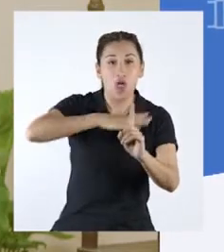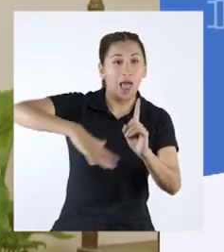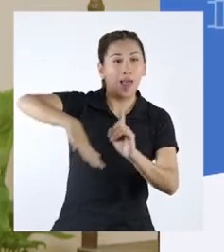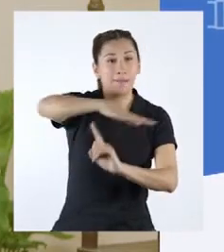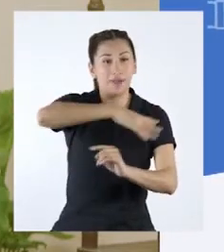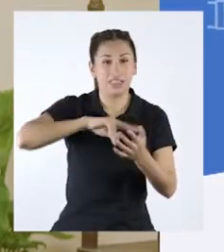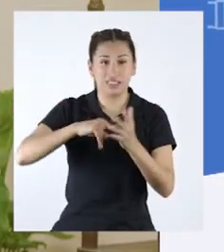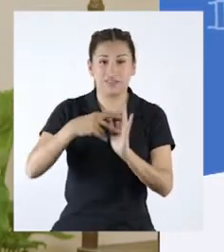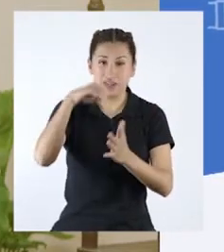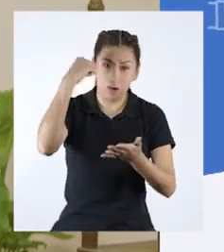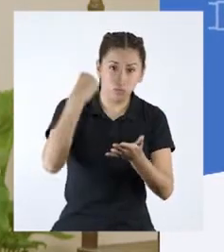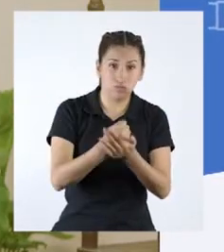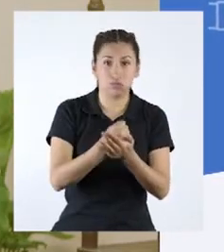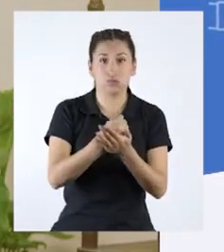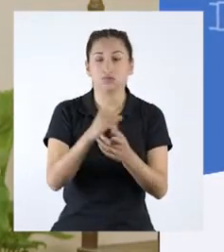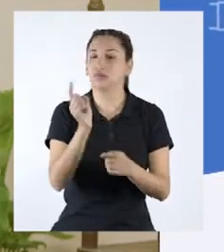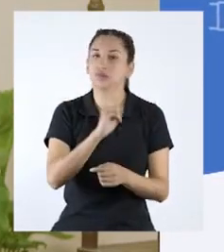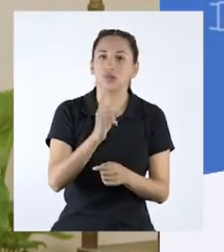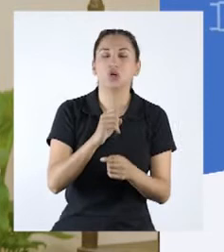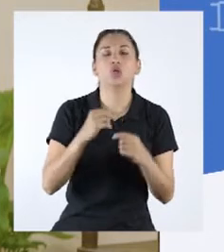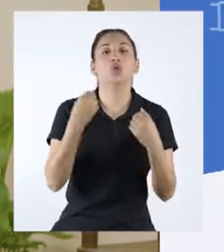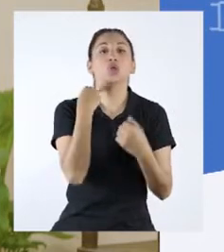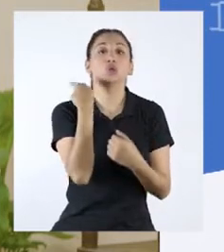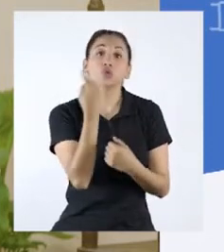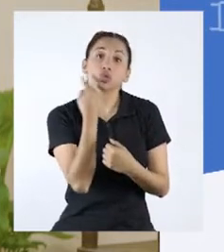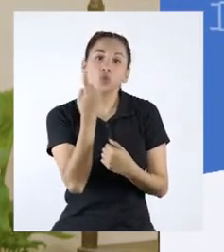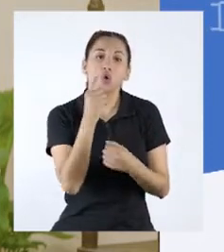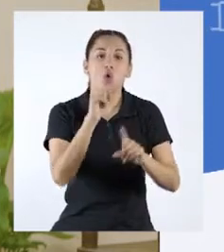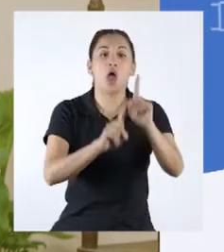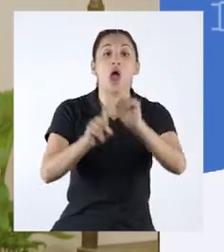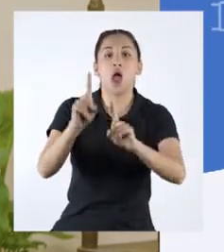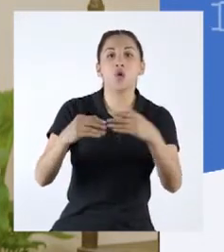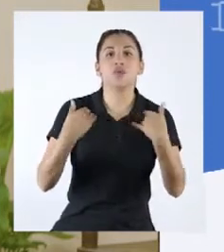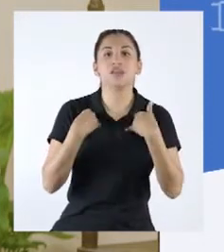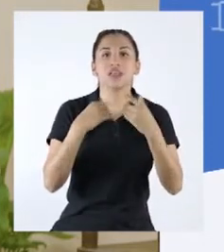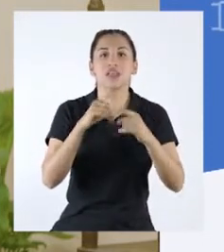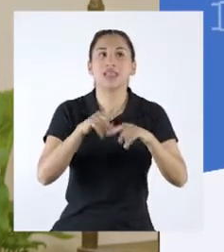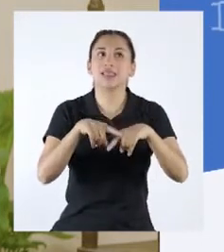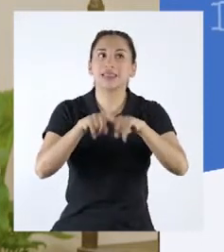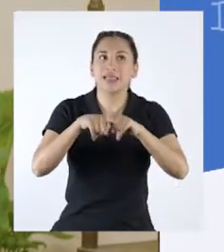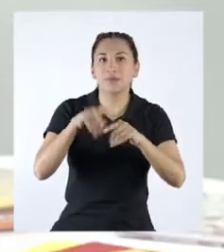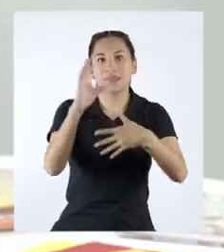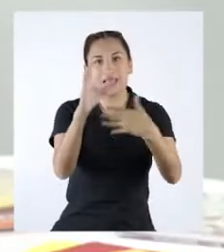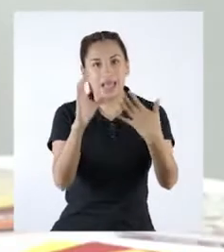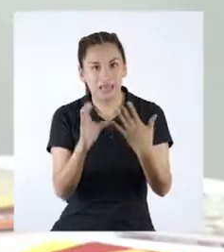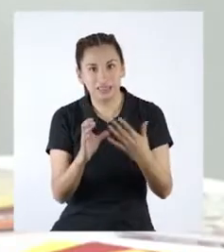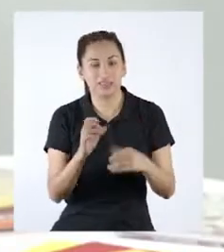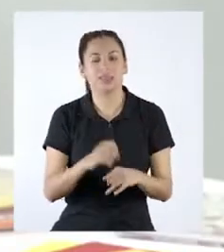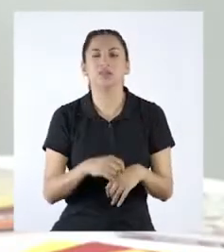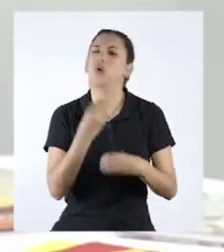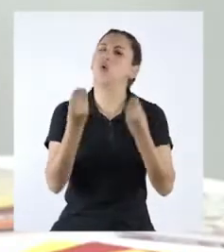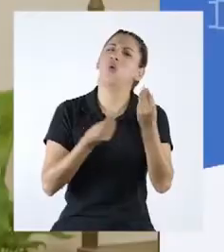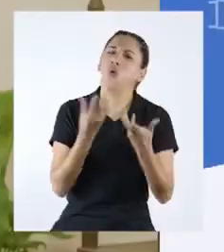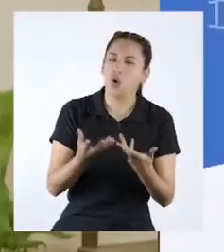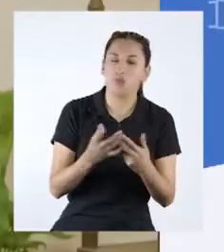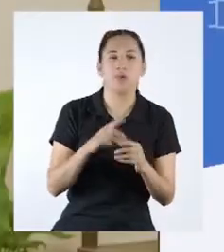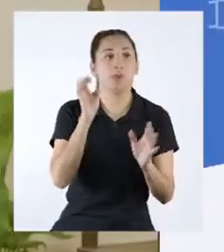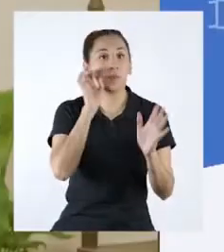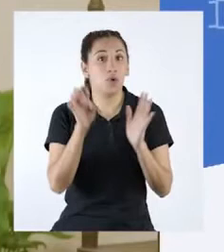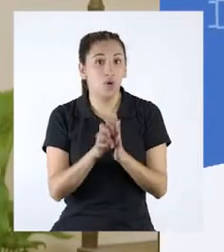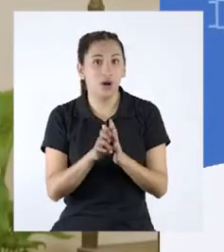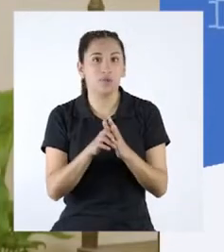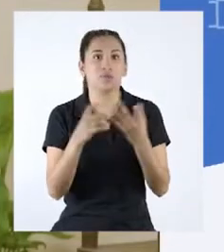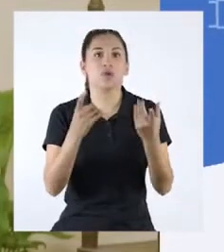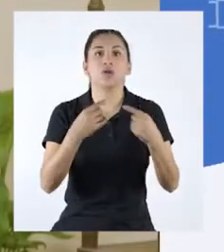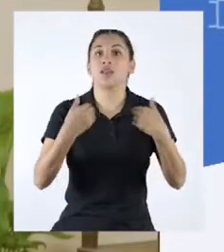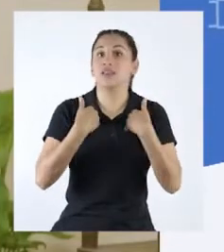toda la naturaleza, sino a espacios que reúnan ciertas condiciones. ¿Como cuáles? Espacios